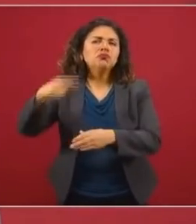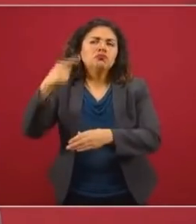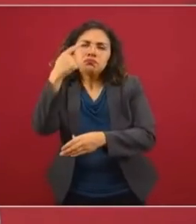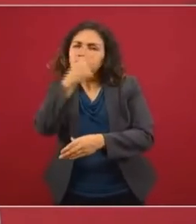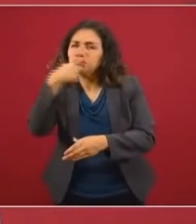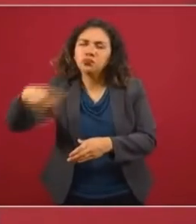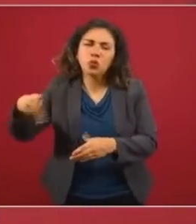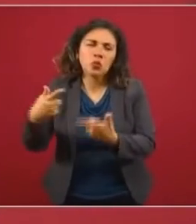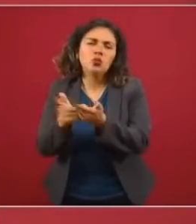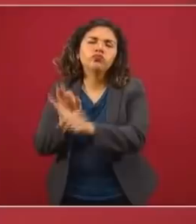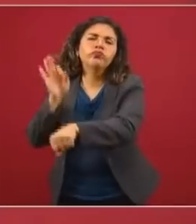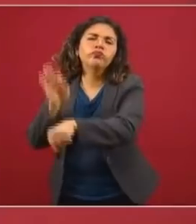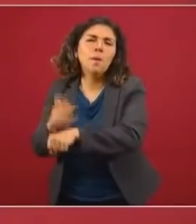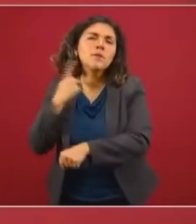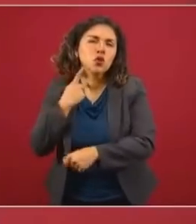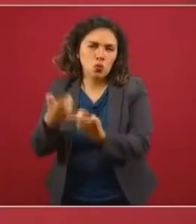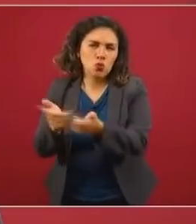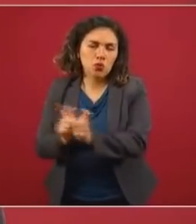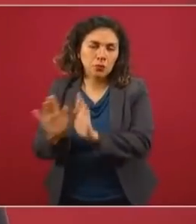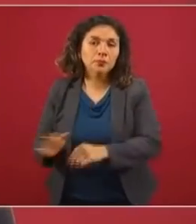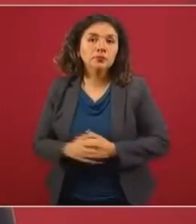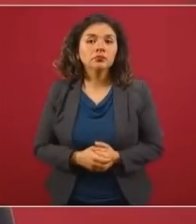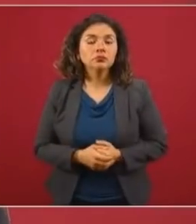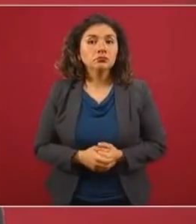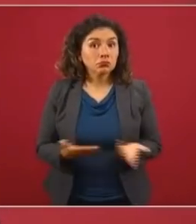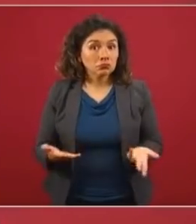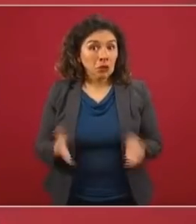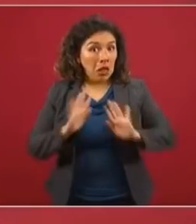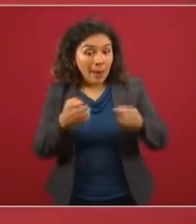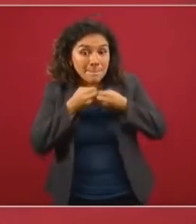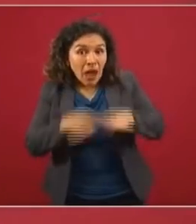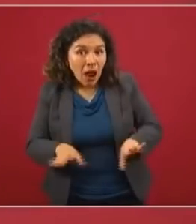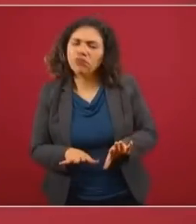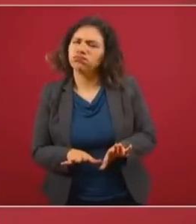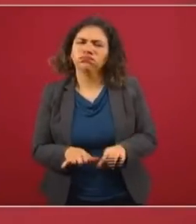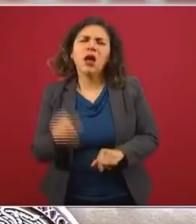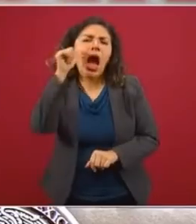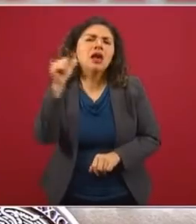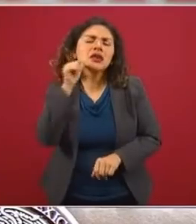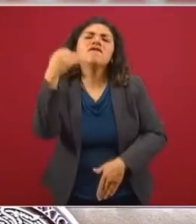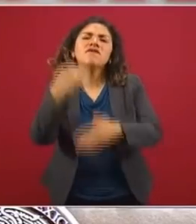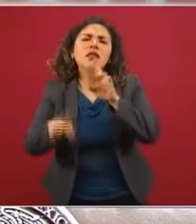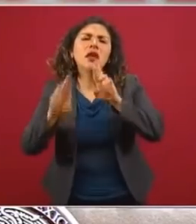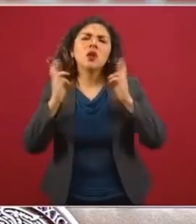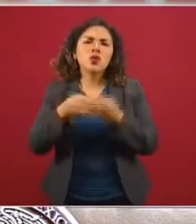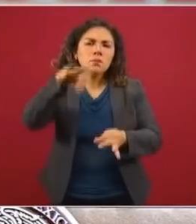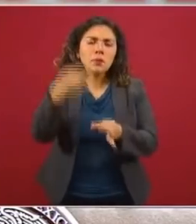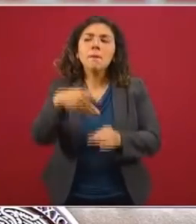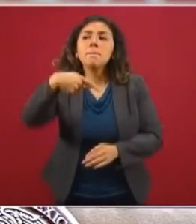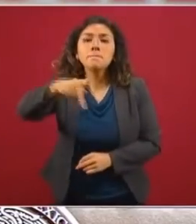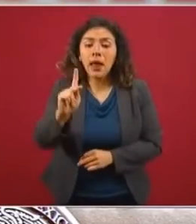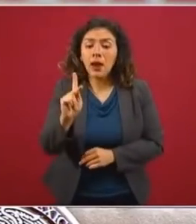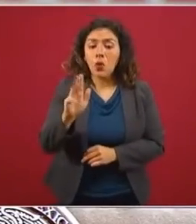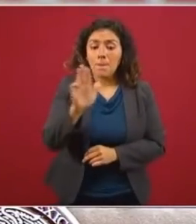partidista. No hay nada perdido, efectivamente ayer no se concretó la reunión, pero este miércoles vamos